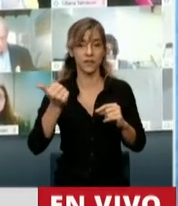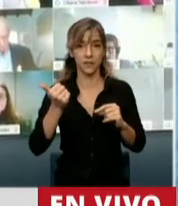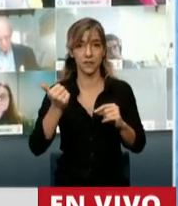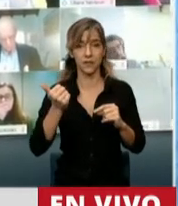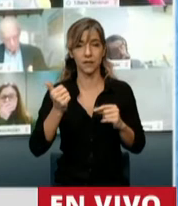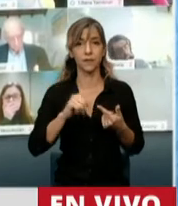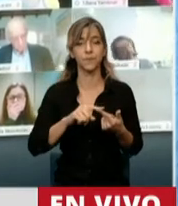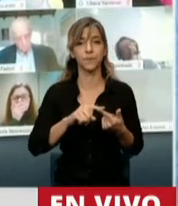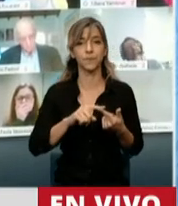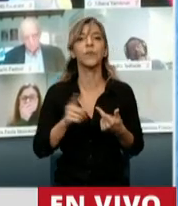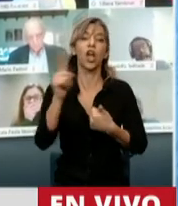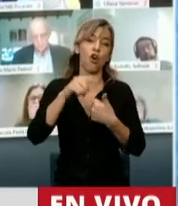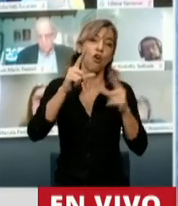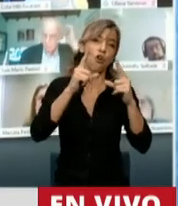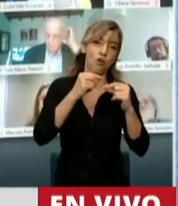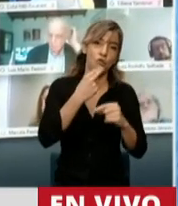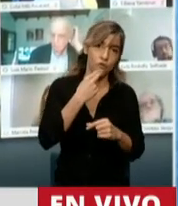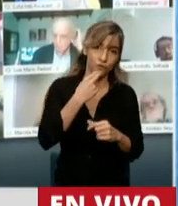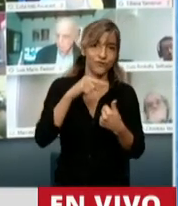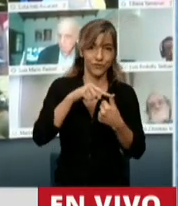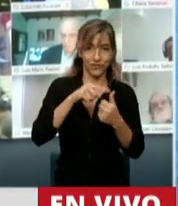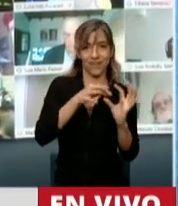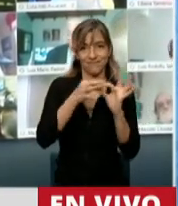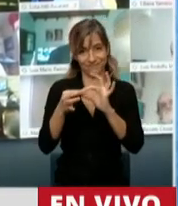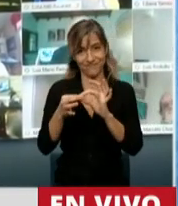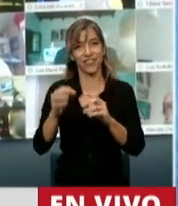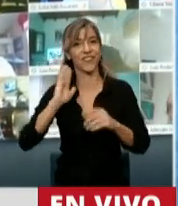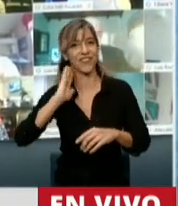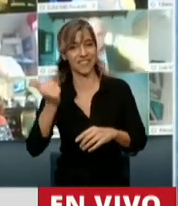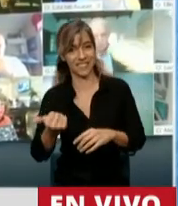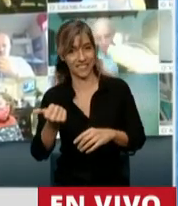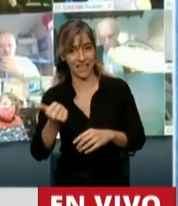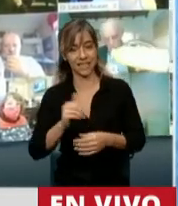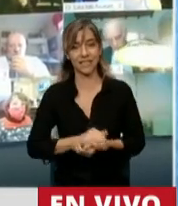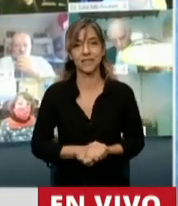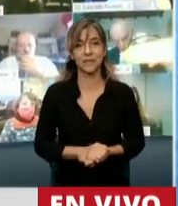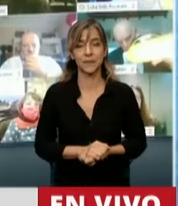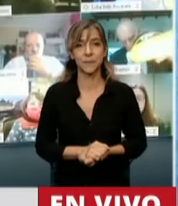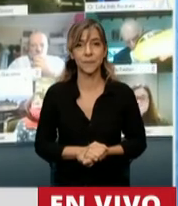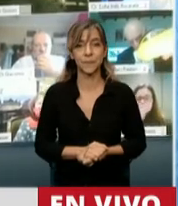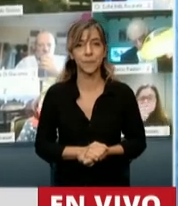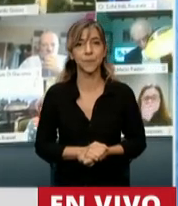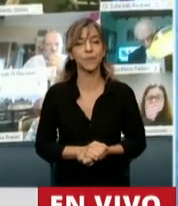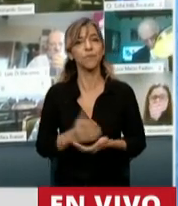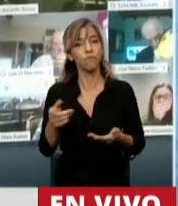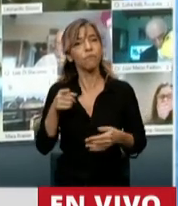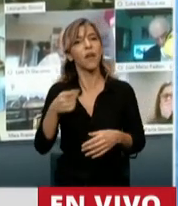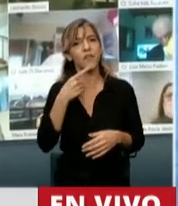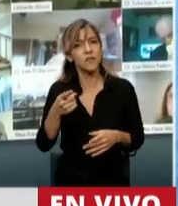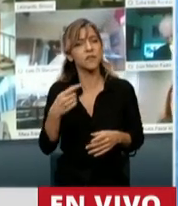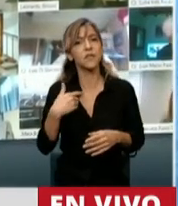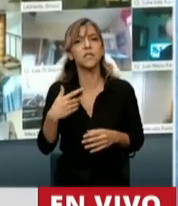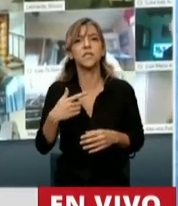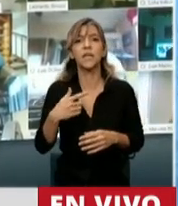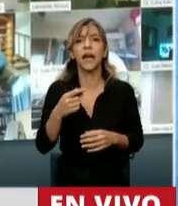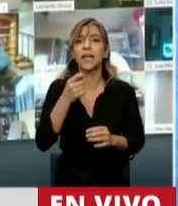modifica el 16, requiere el avenimiento. El avenimiento es que el 100% de los acreedores estén